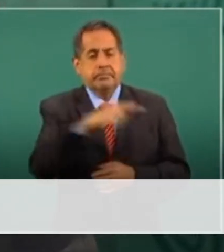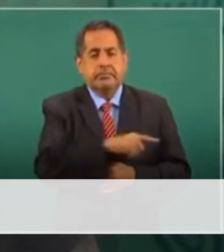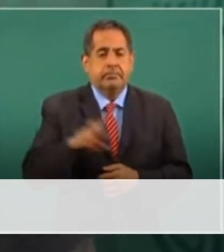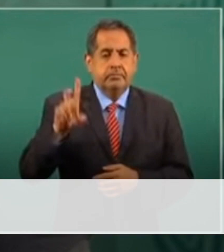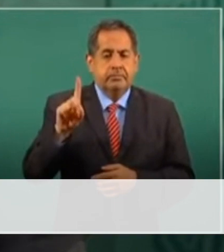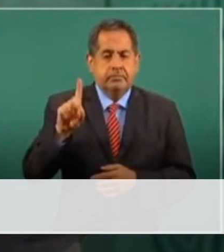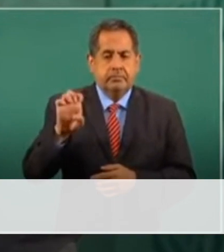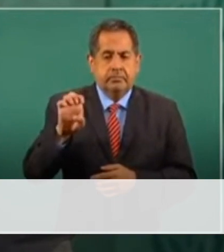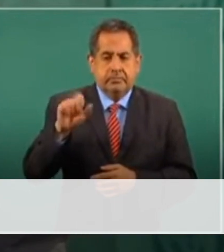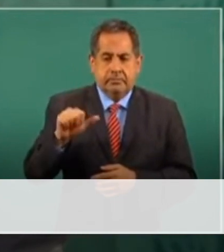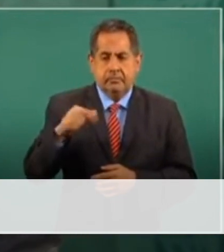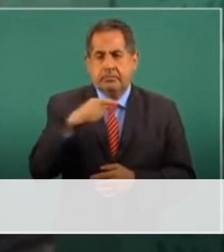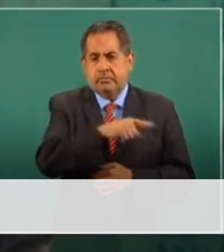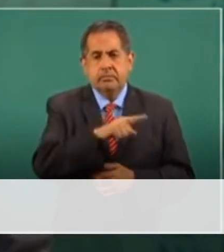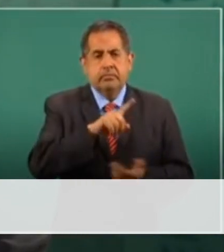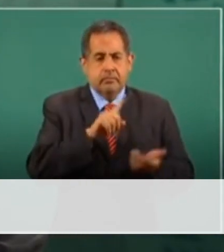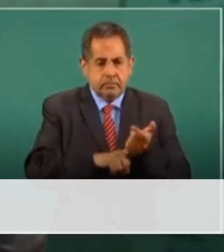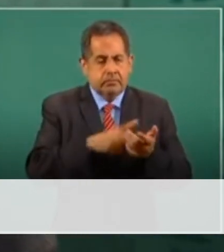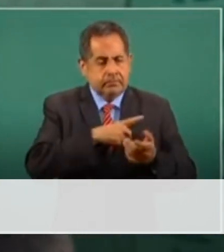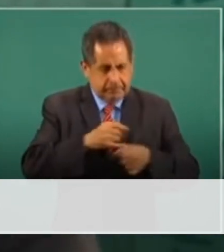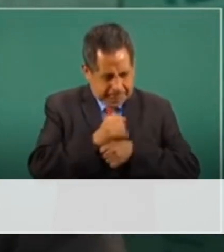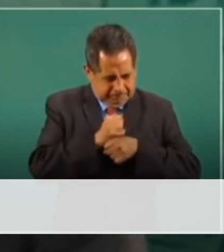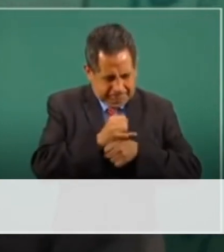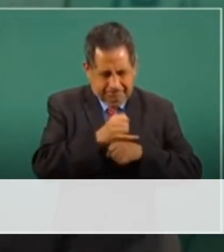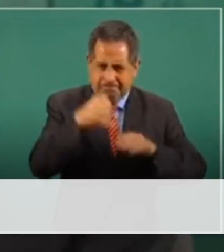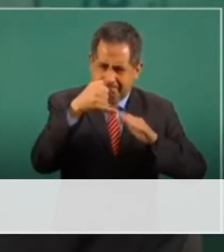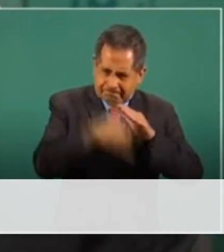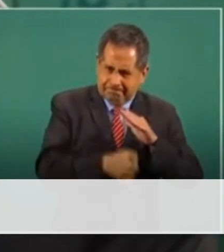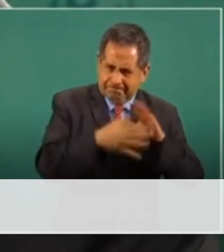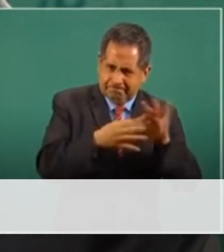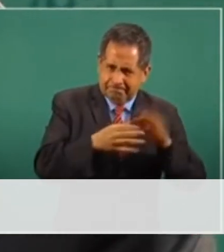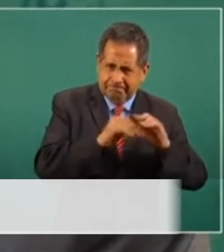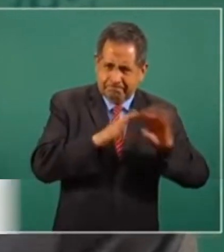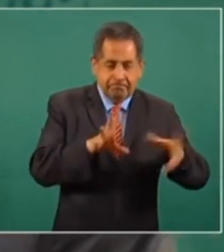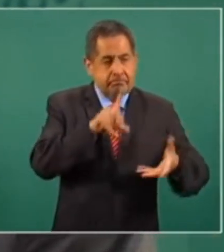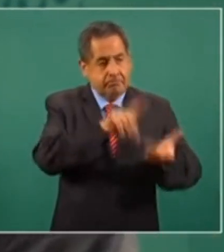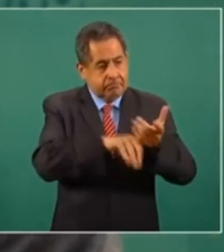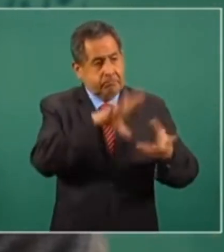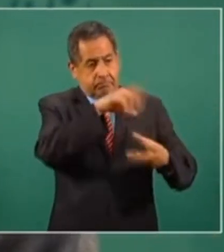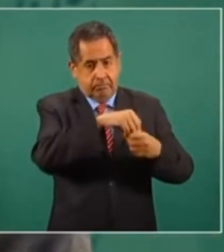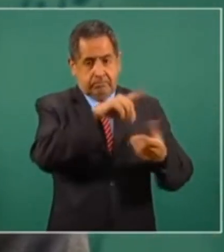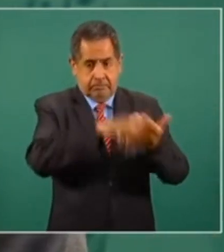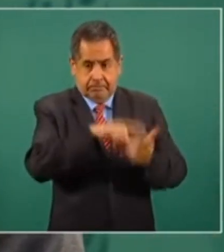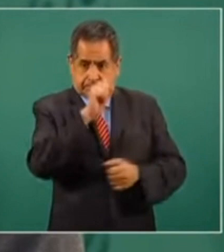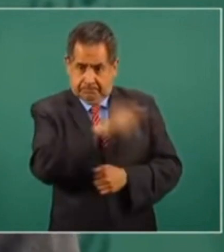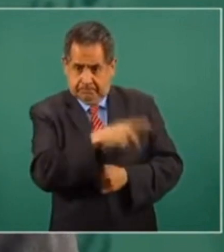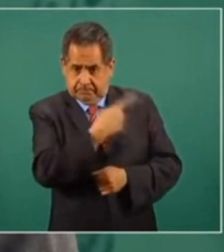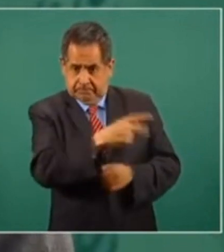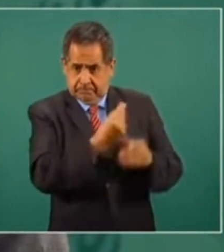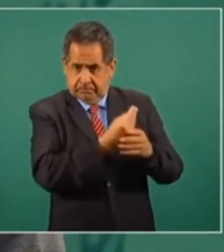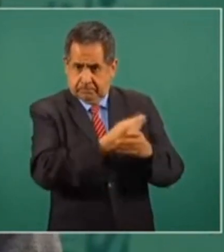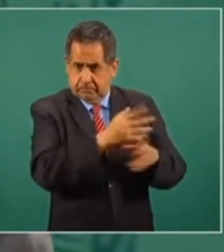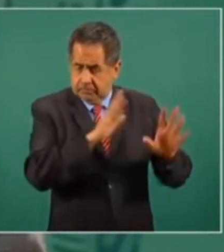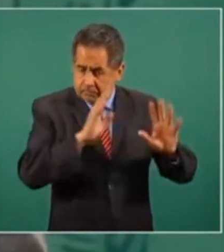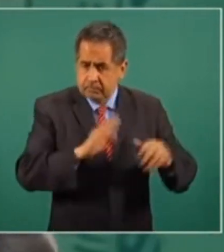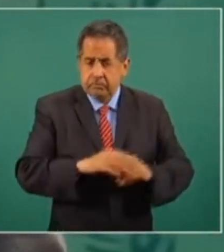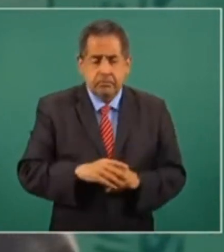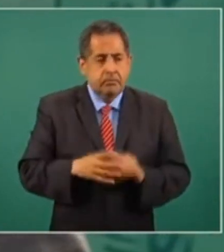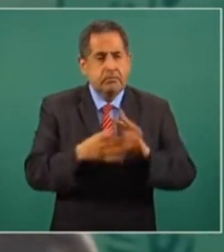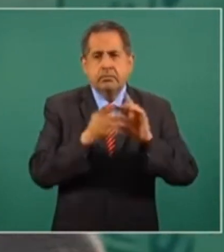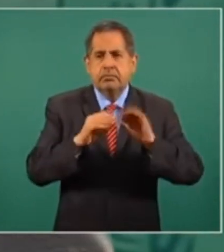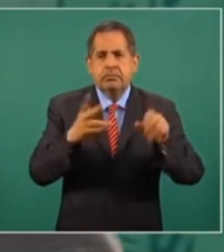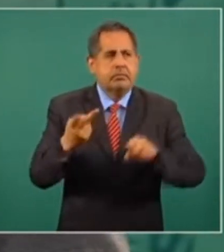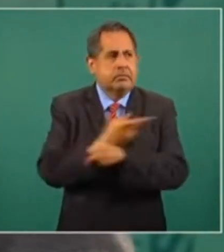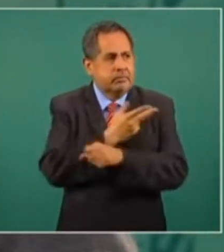debería de hacer una investigación en su interior y aclarar qué fue lo que